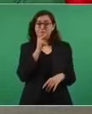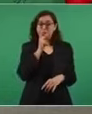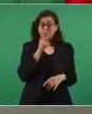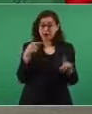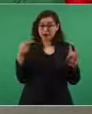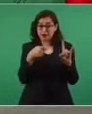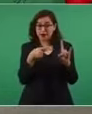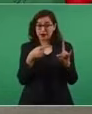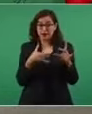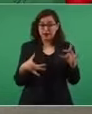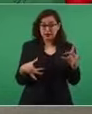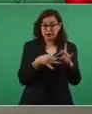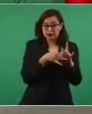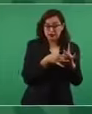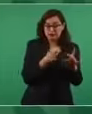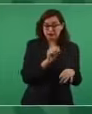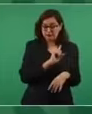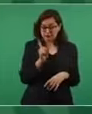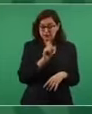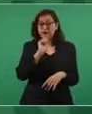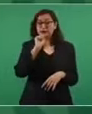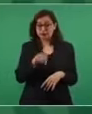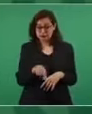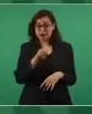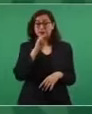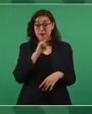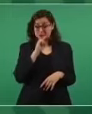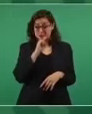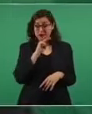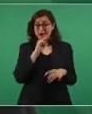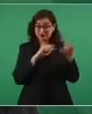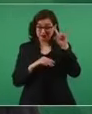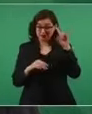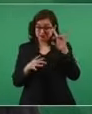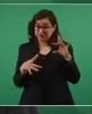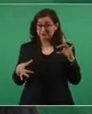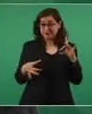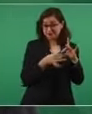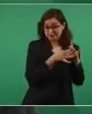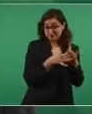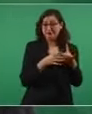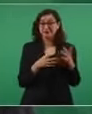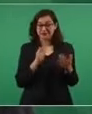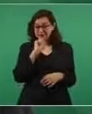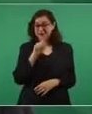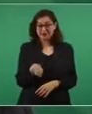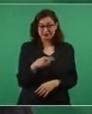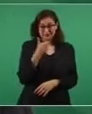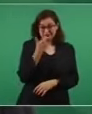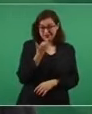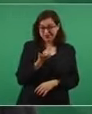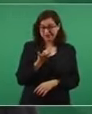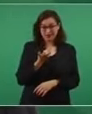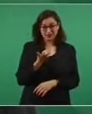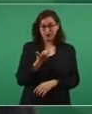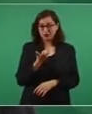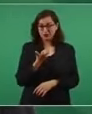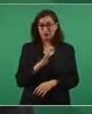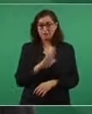pero no lo voy a decir así, es también la mamá del diablo, el dinero,